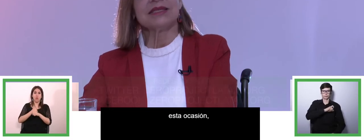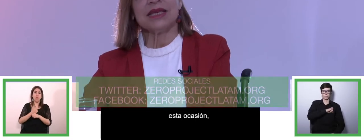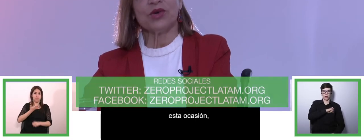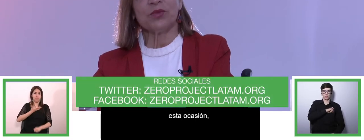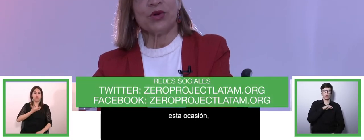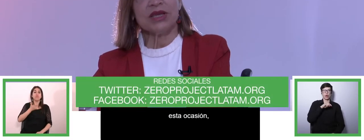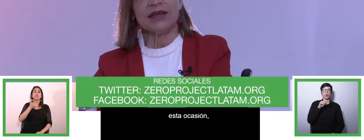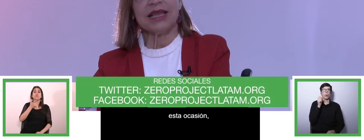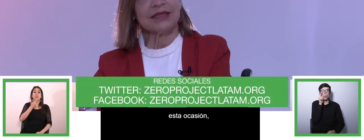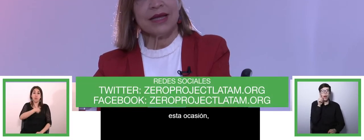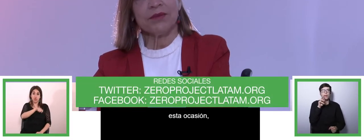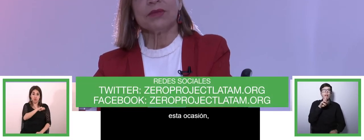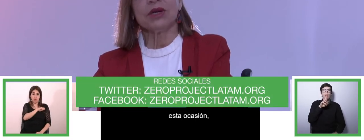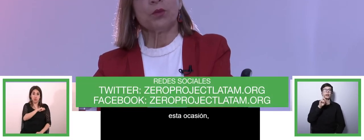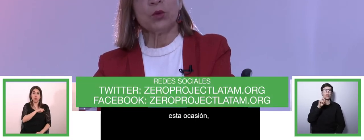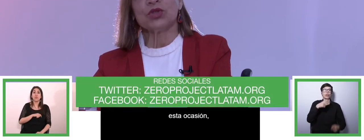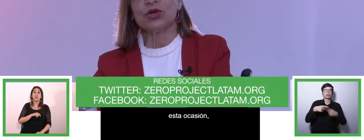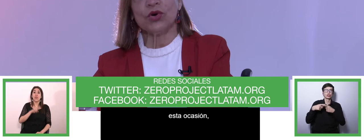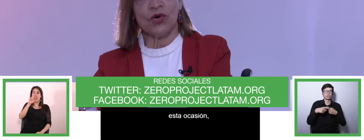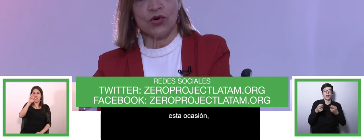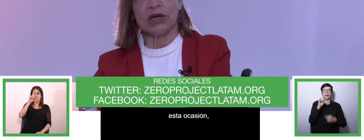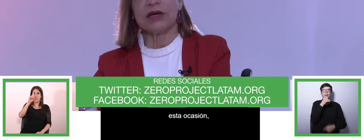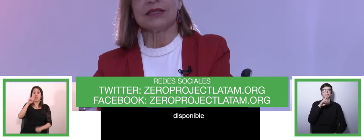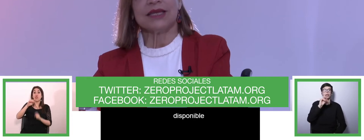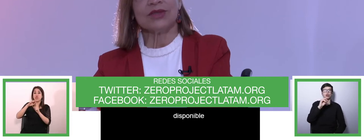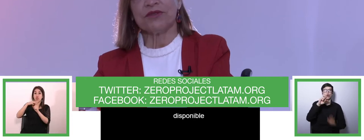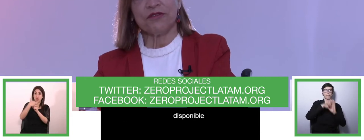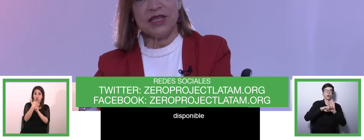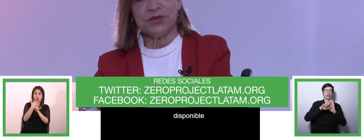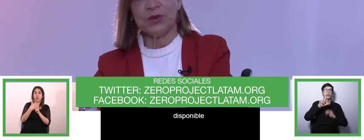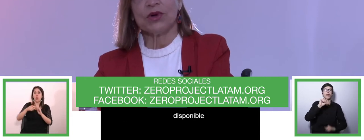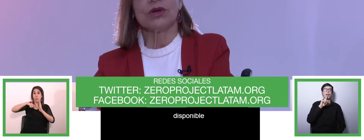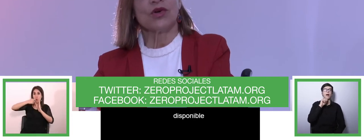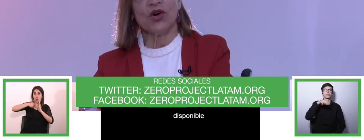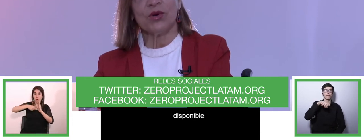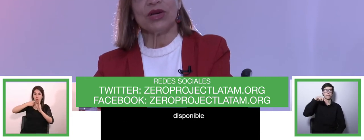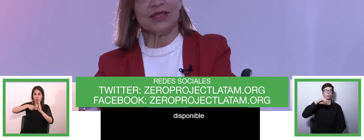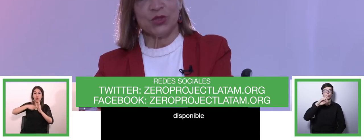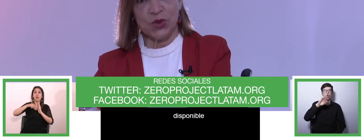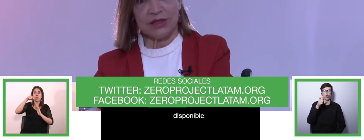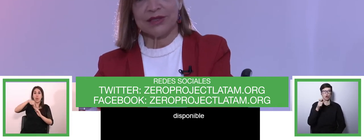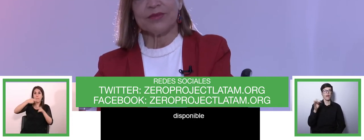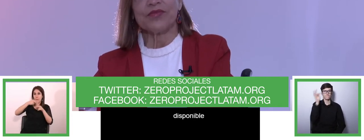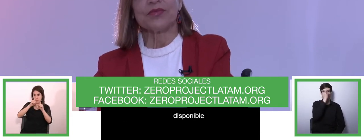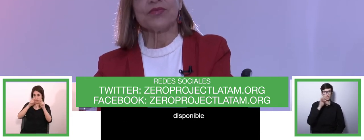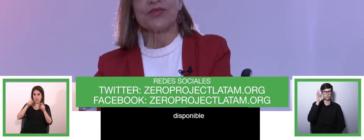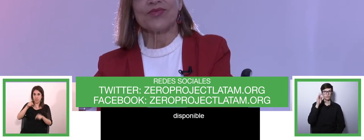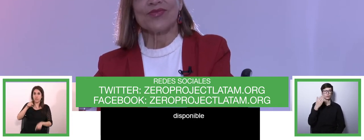ciroprojectlatam.org, tanto en Facebook como en Twitter.